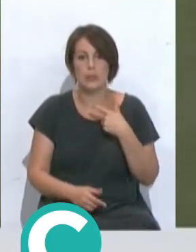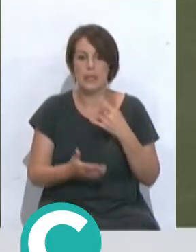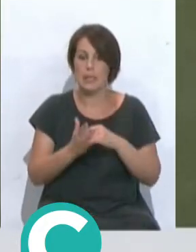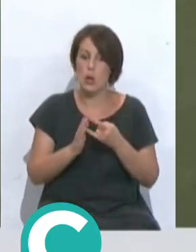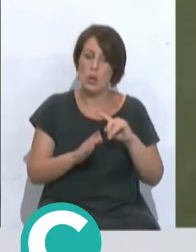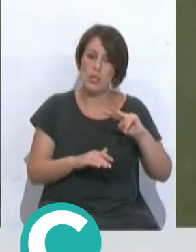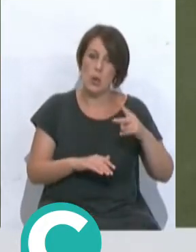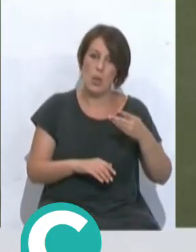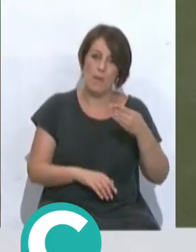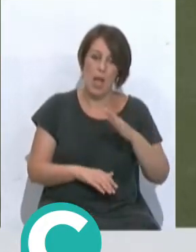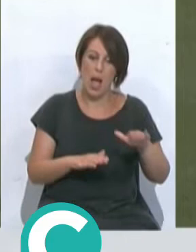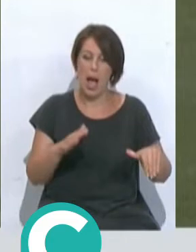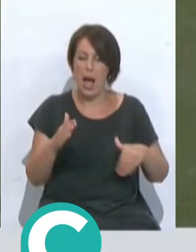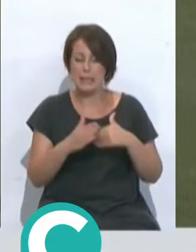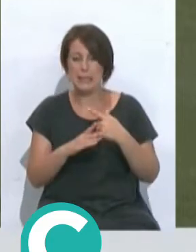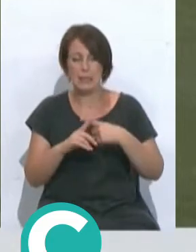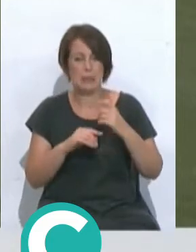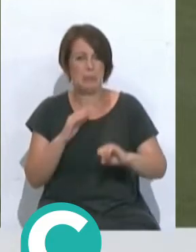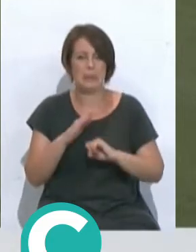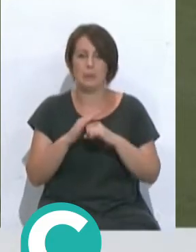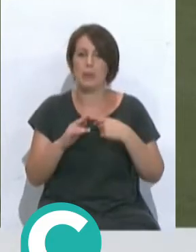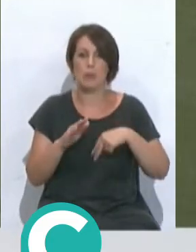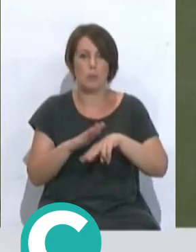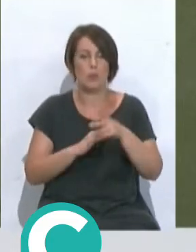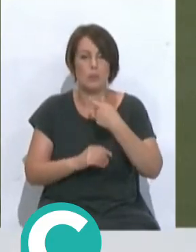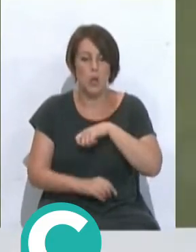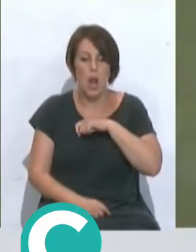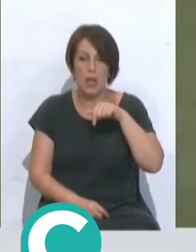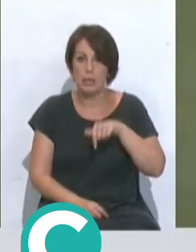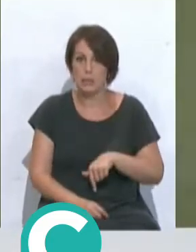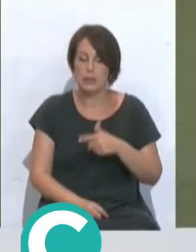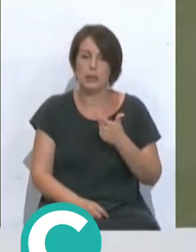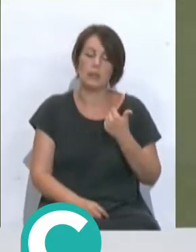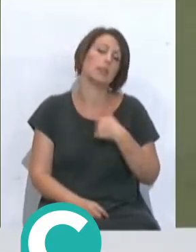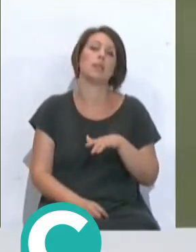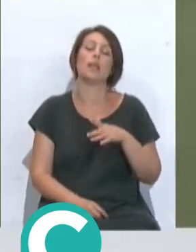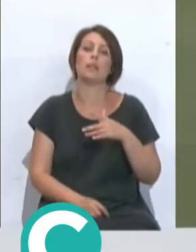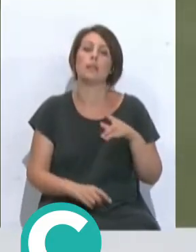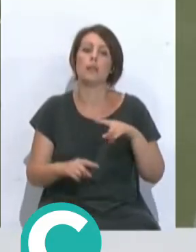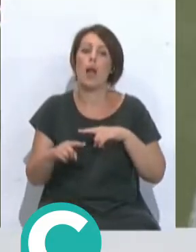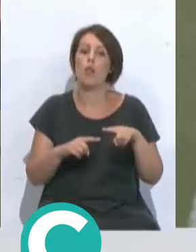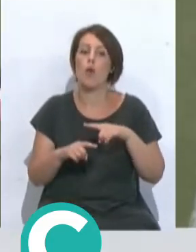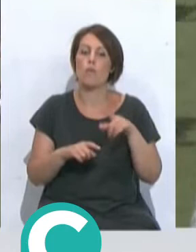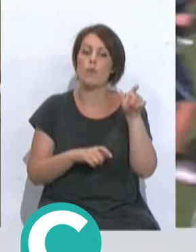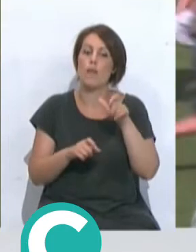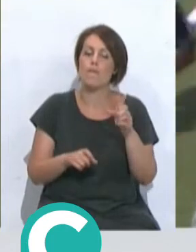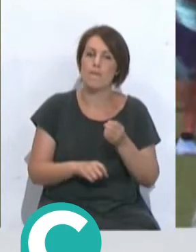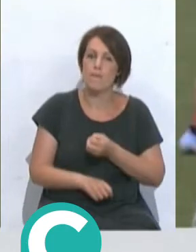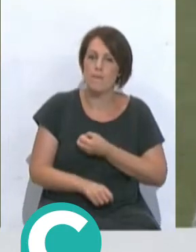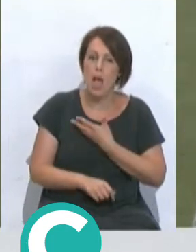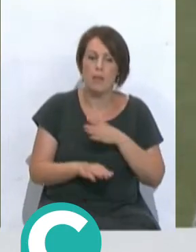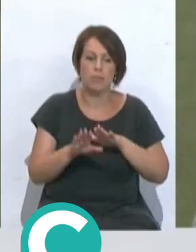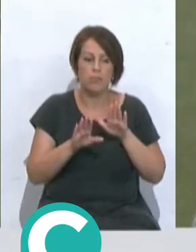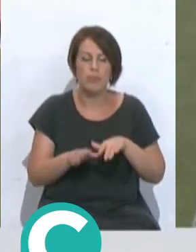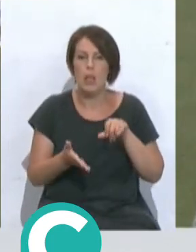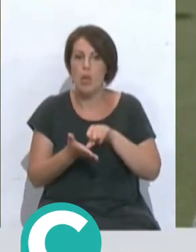equipo desde la segunda división B hasta la máxima categoría del fútbol español. Aquí, además, cómo había caído el entrenador entre los aficionados, la ciudad. Es